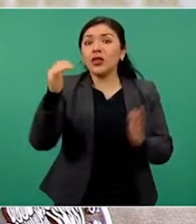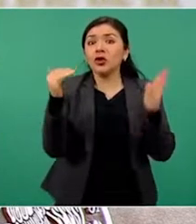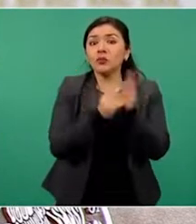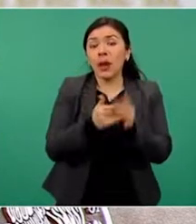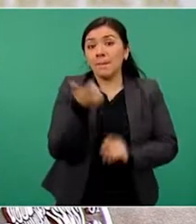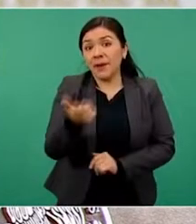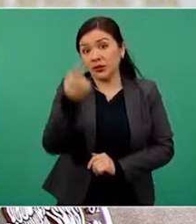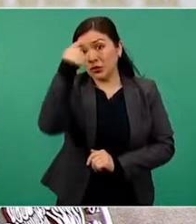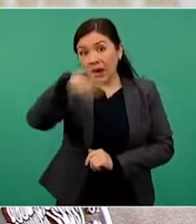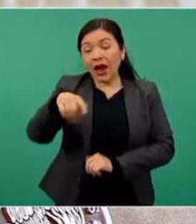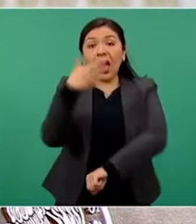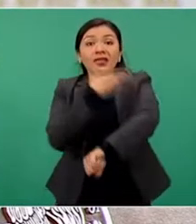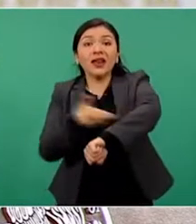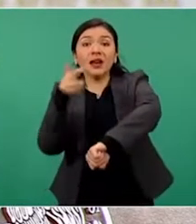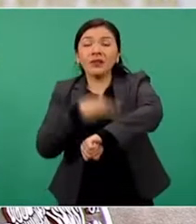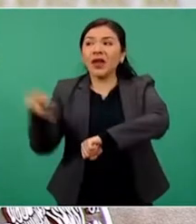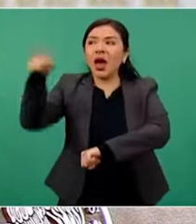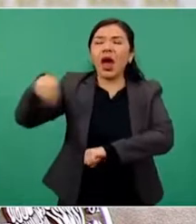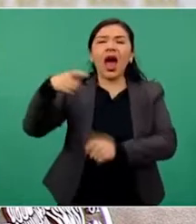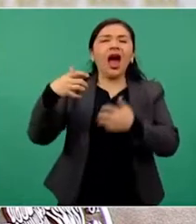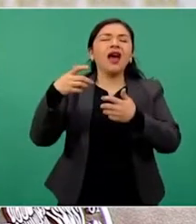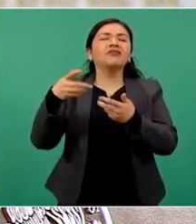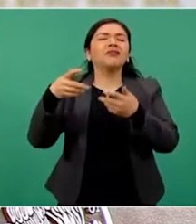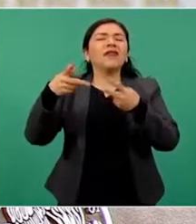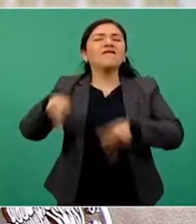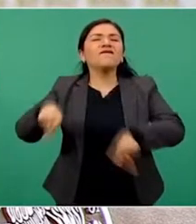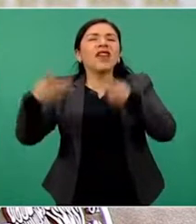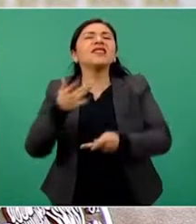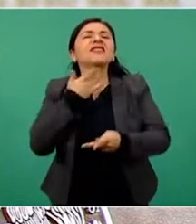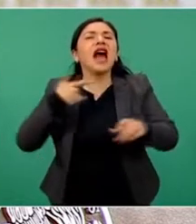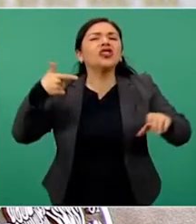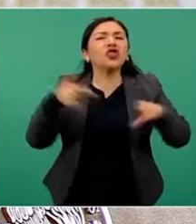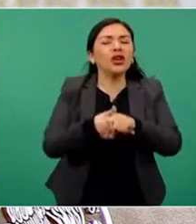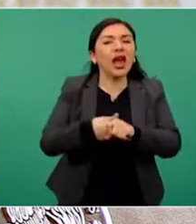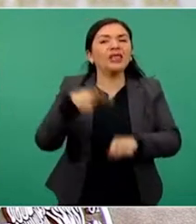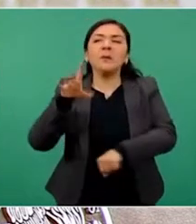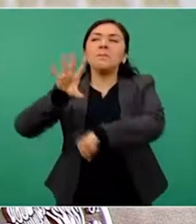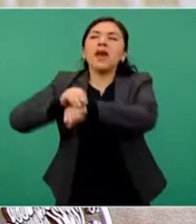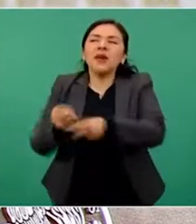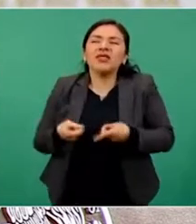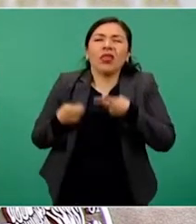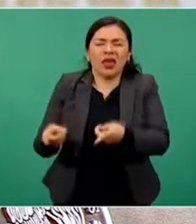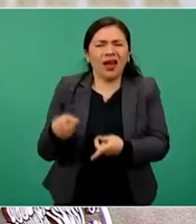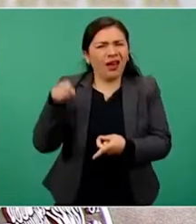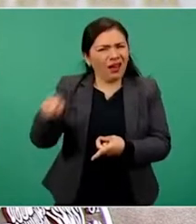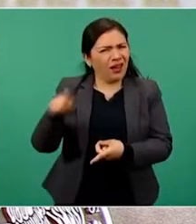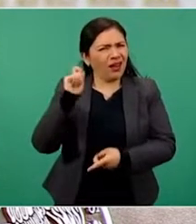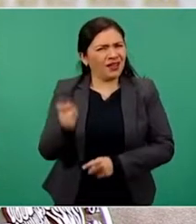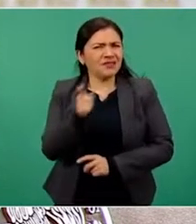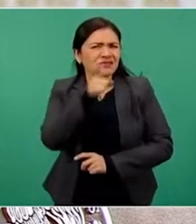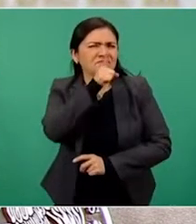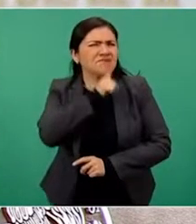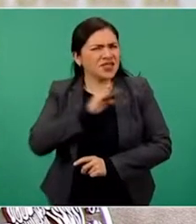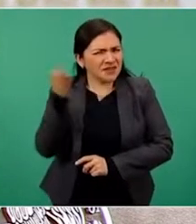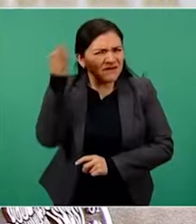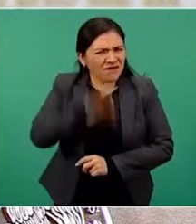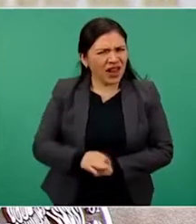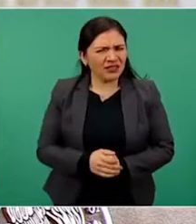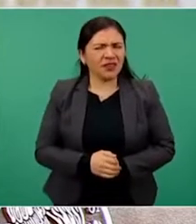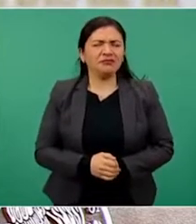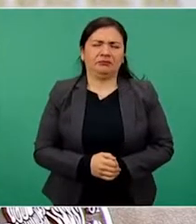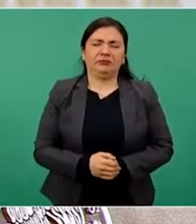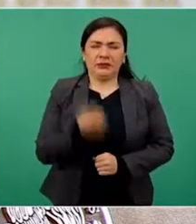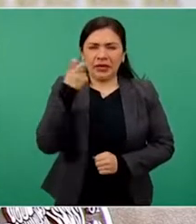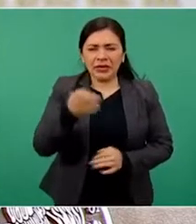de gasolineras. La denuncia resultó ser falsa, se trata de un refrito de Latinos, es decir, una